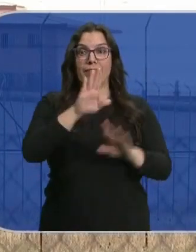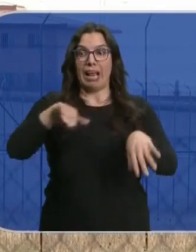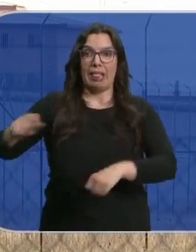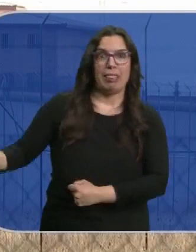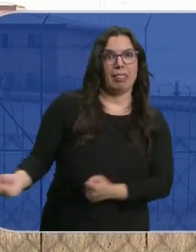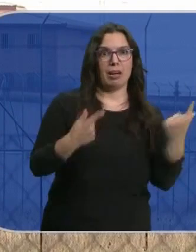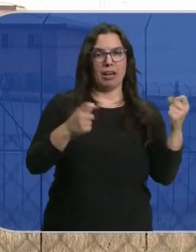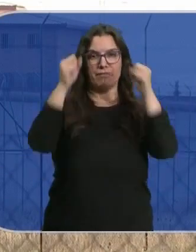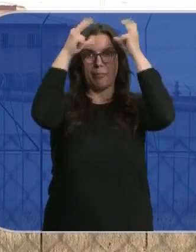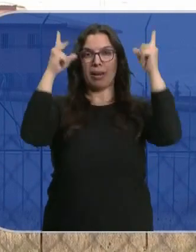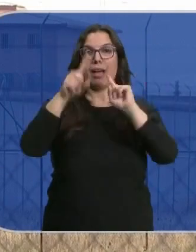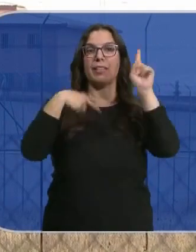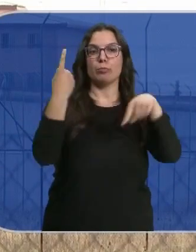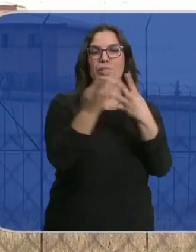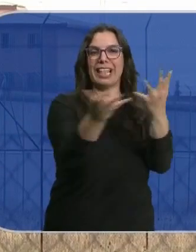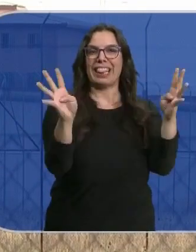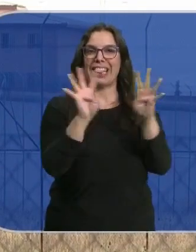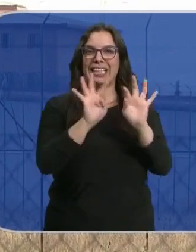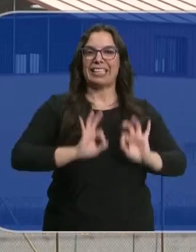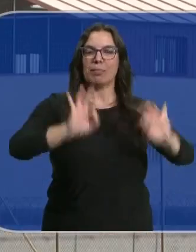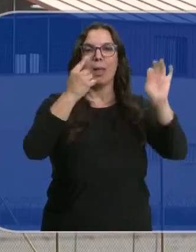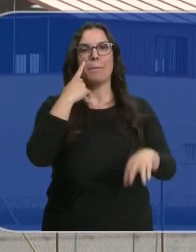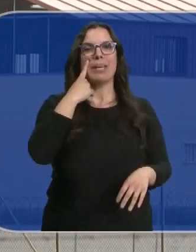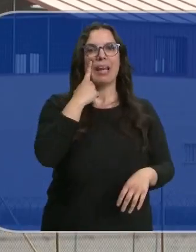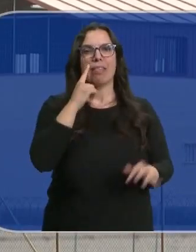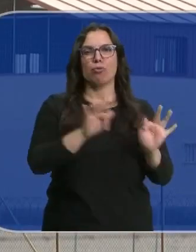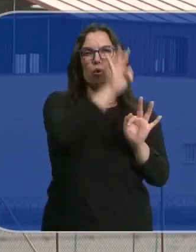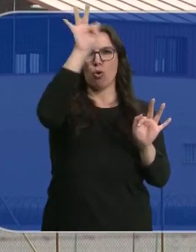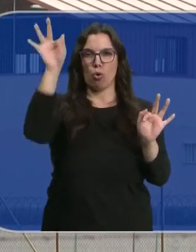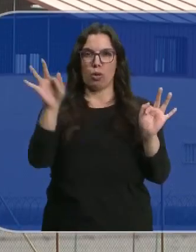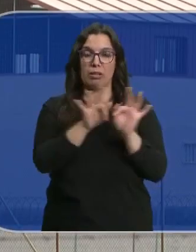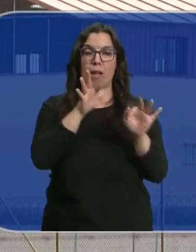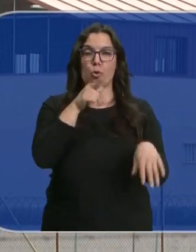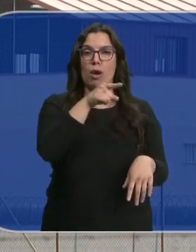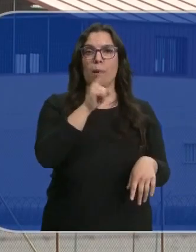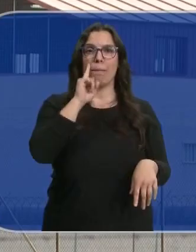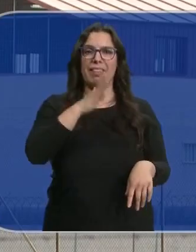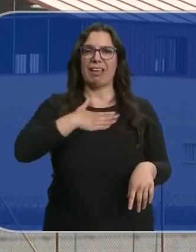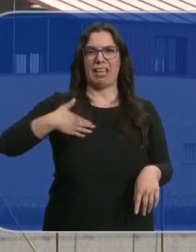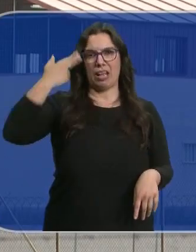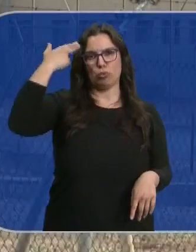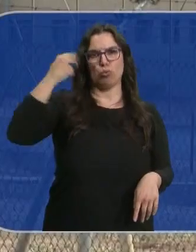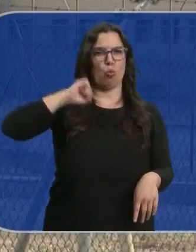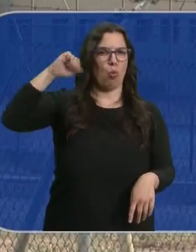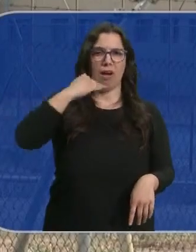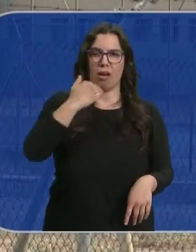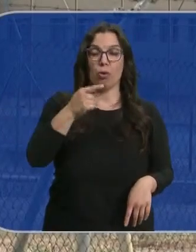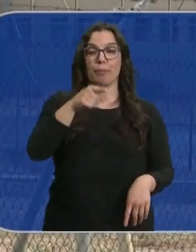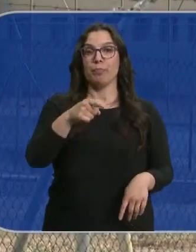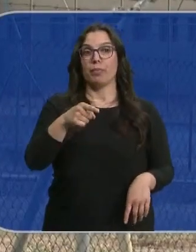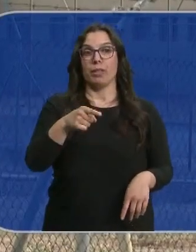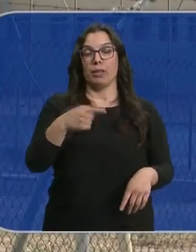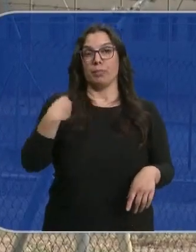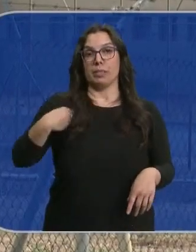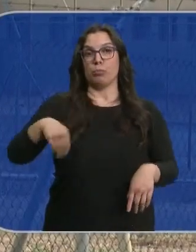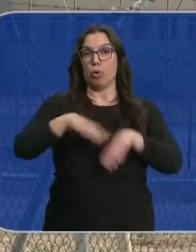la enfermería. Luego fue trasladado a una celda especial con vigilancia permanente ante sus amenazas de suicidarse. Es el último interno